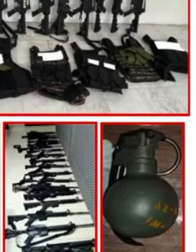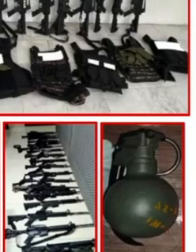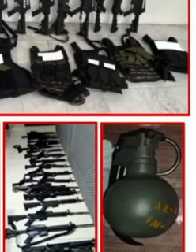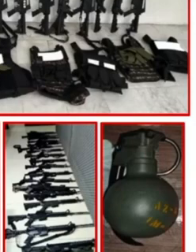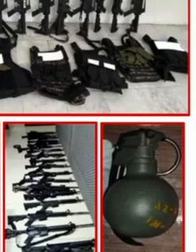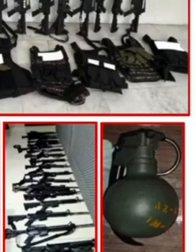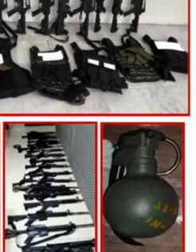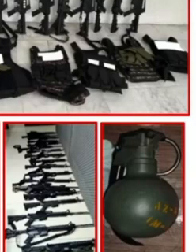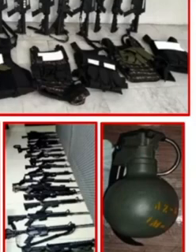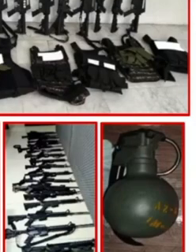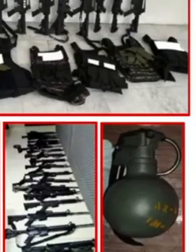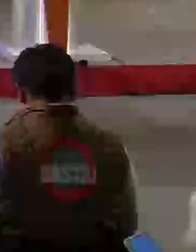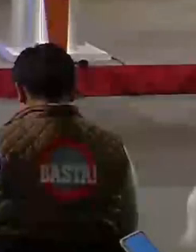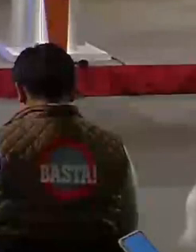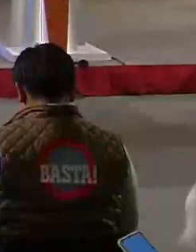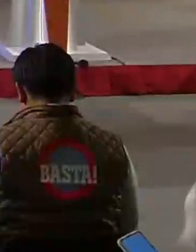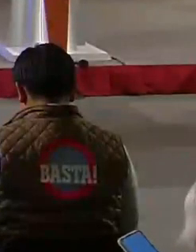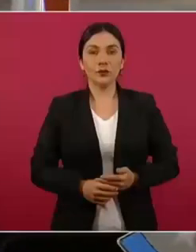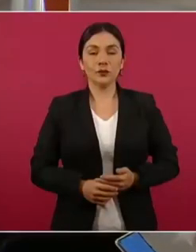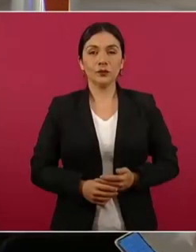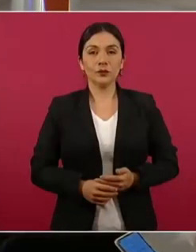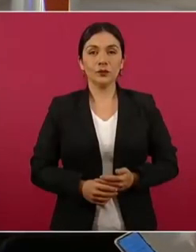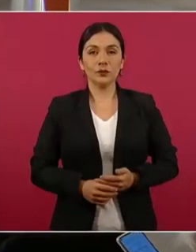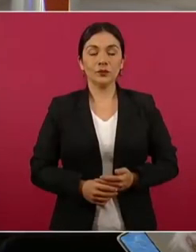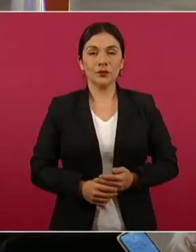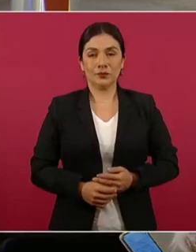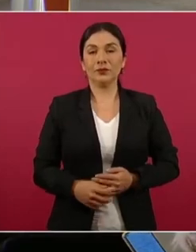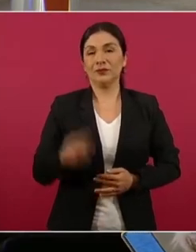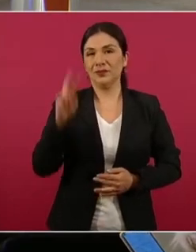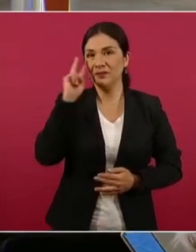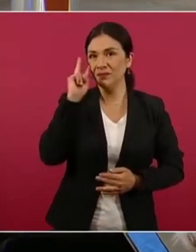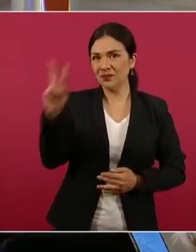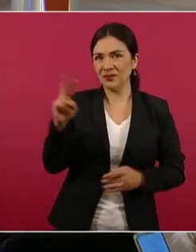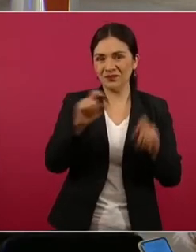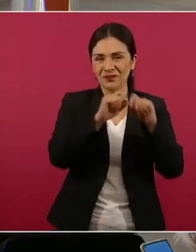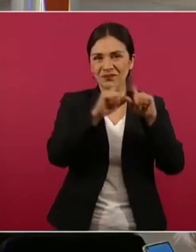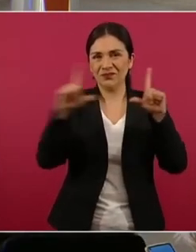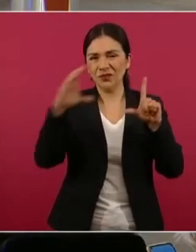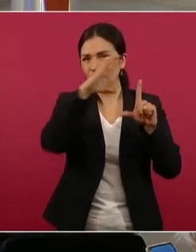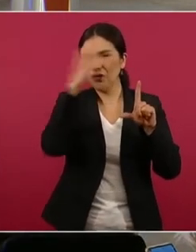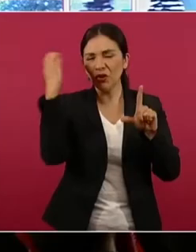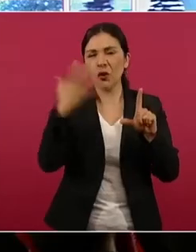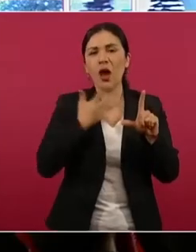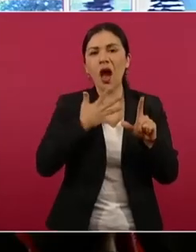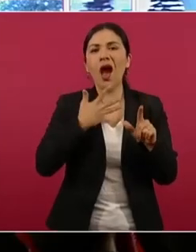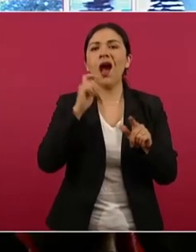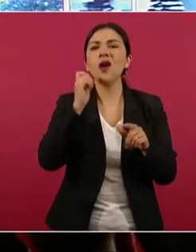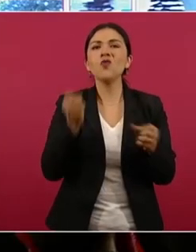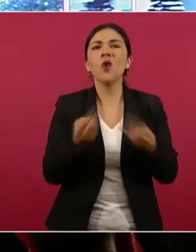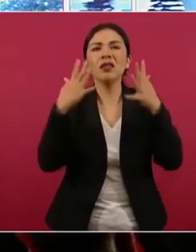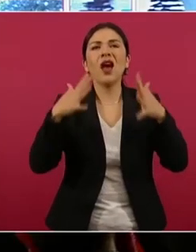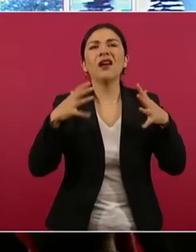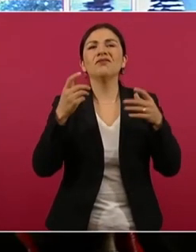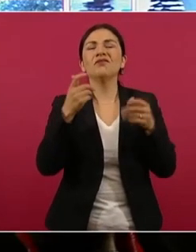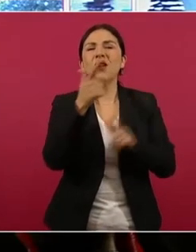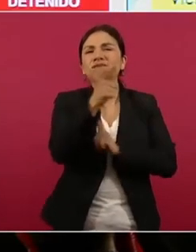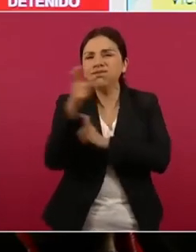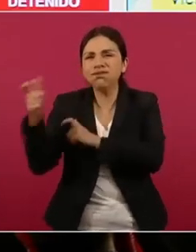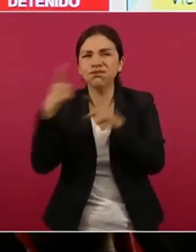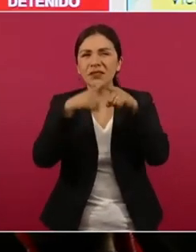domicilio en Villa de Álvarez. Aquí se ve el material bélico y los detenidos.